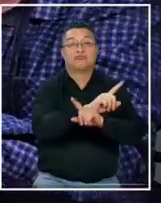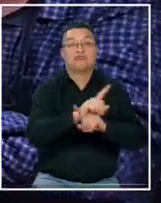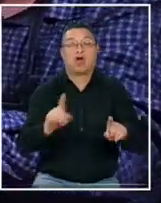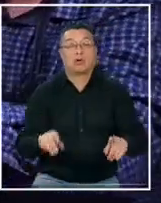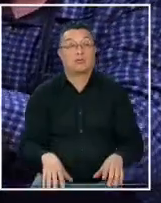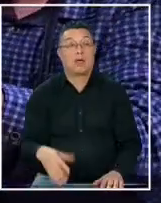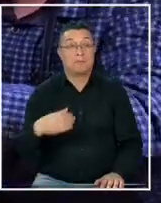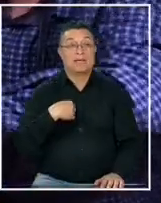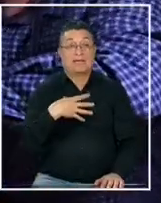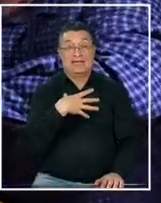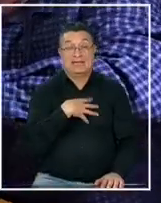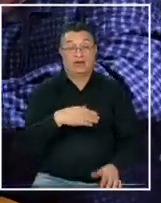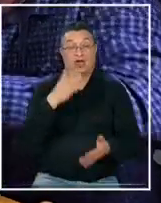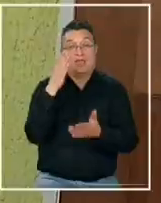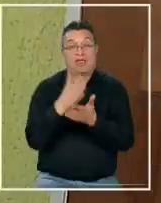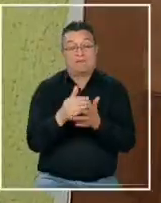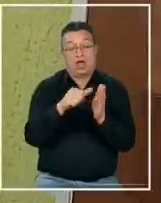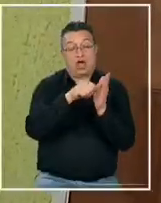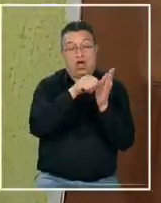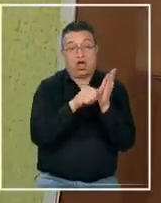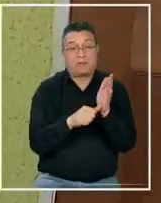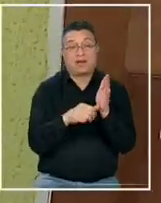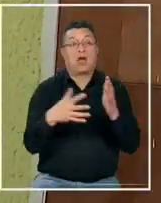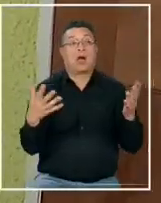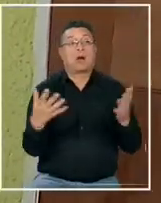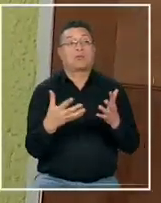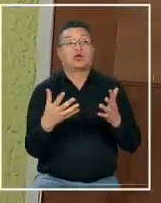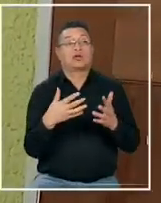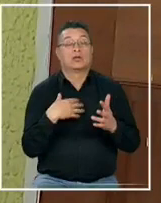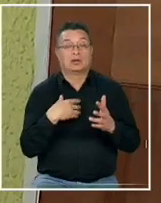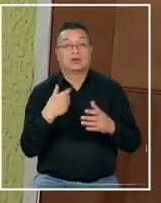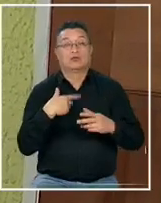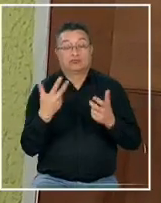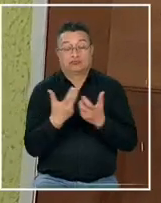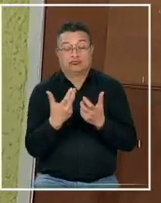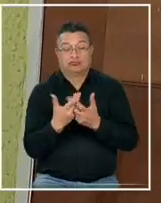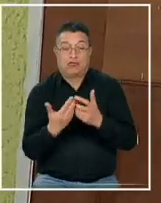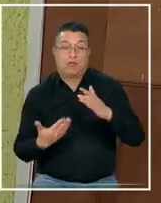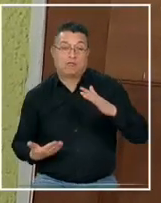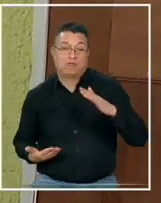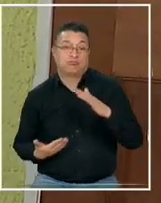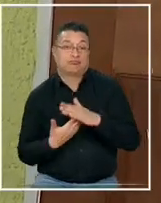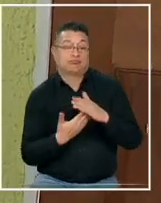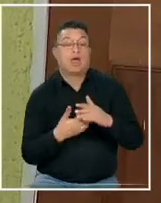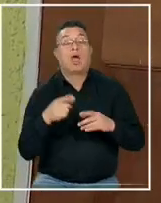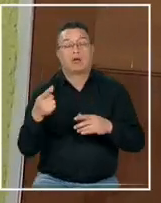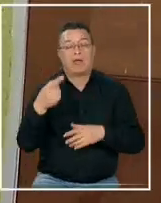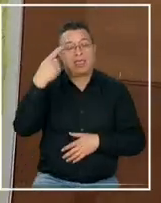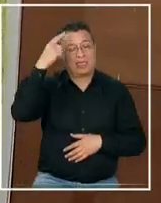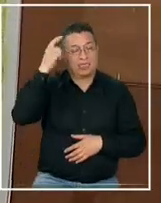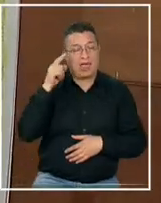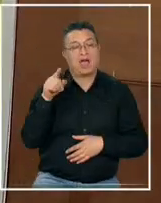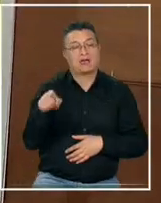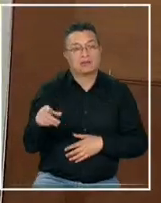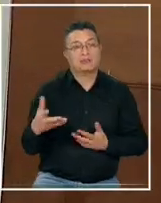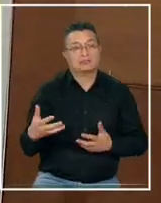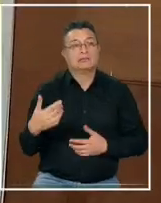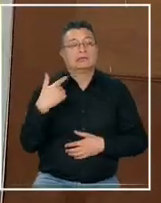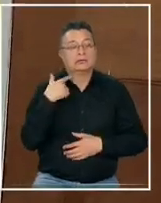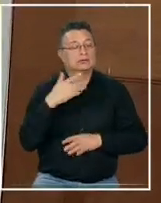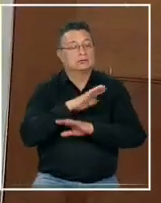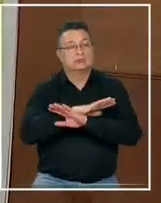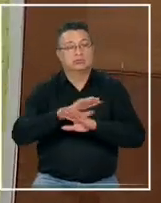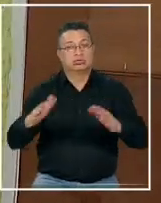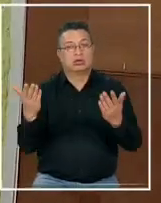tuvo que ser operado porque le golpearon en las partes íntimas y le provocó un daño y de ahí yo decidí